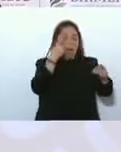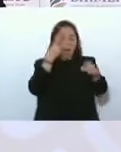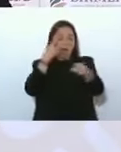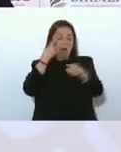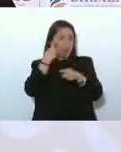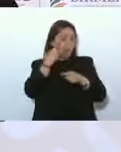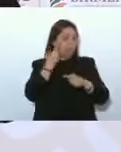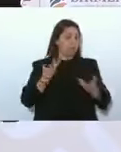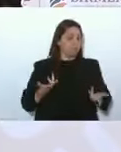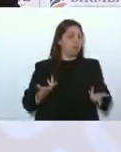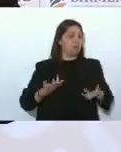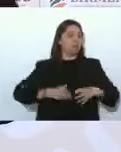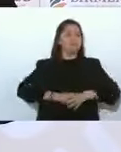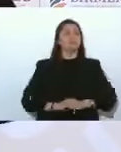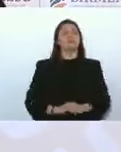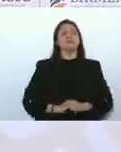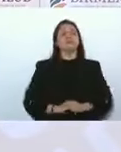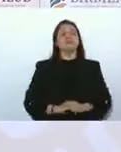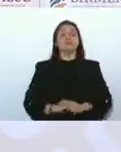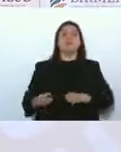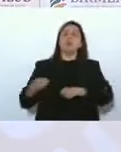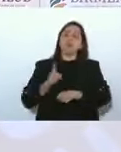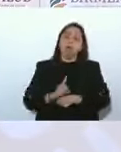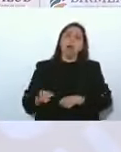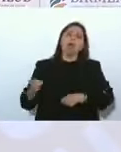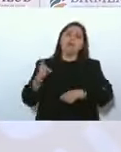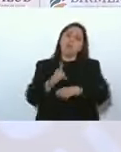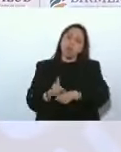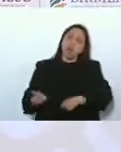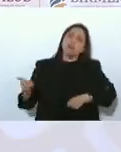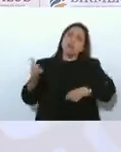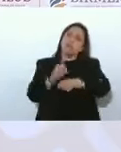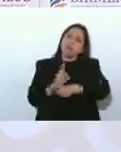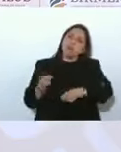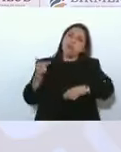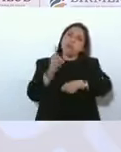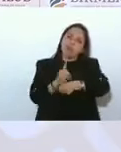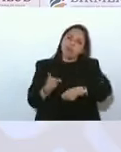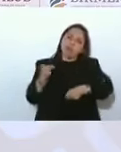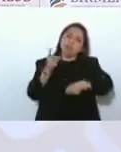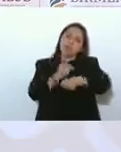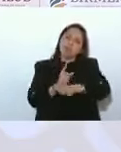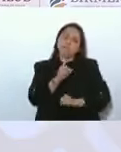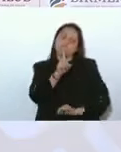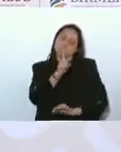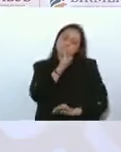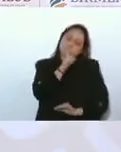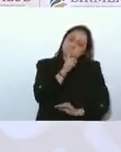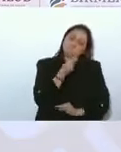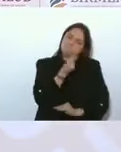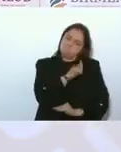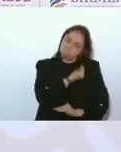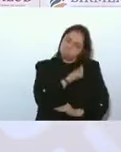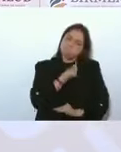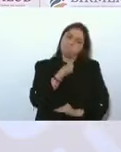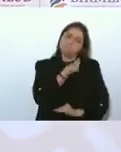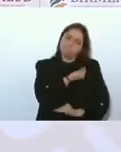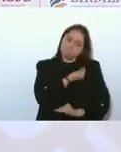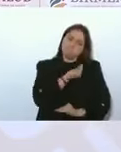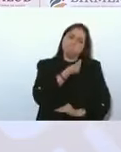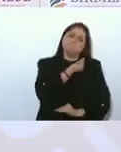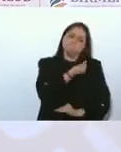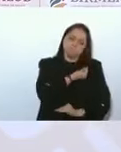todos los días y aguantamos y aguantamos, porque sabíamos qué había detrás.